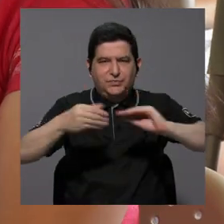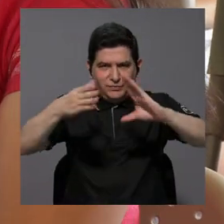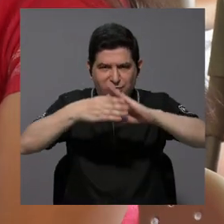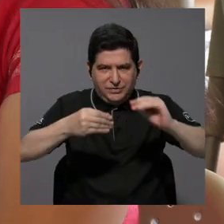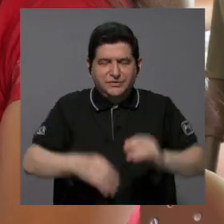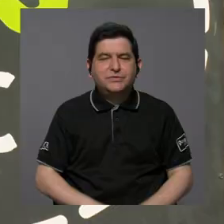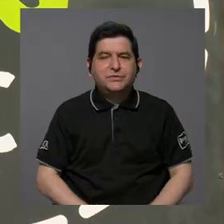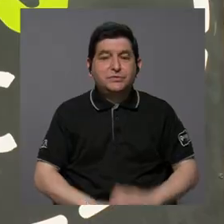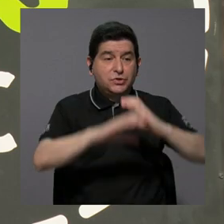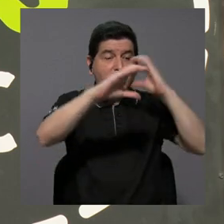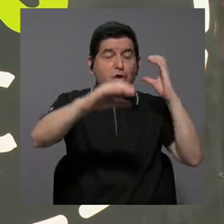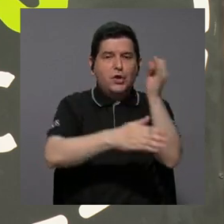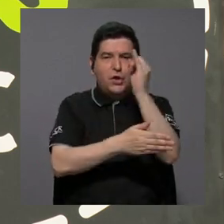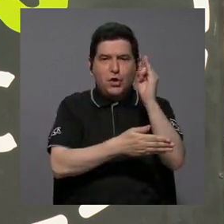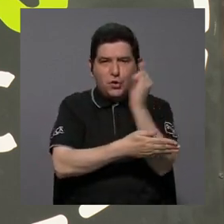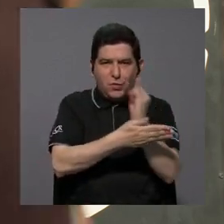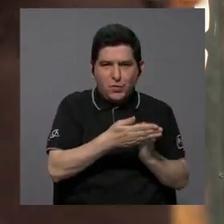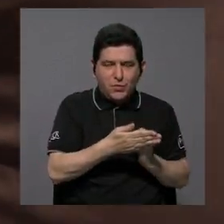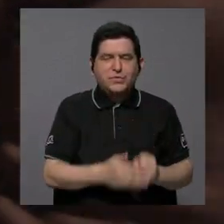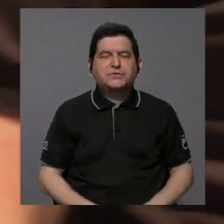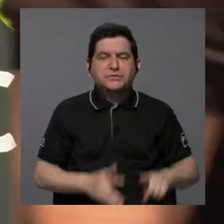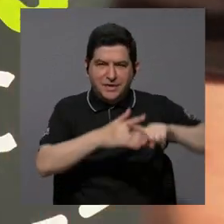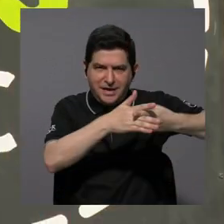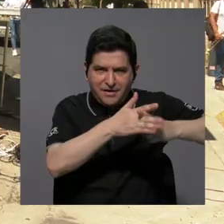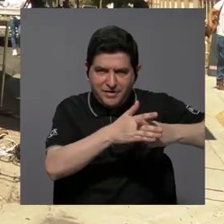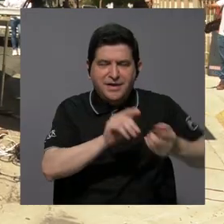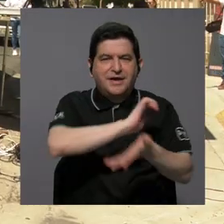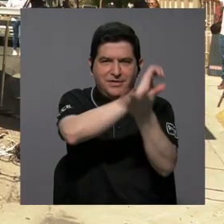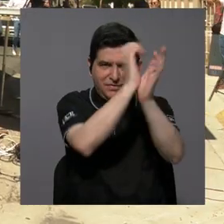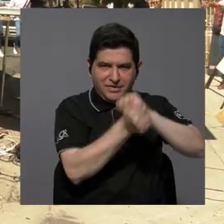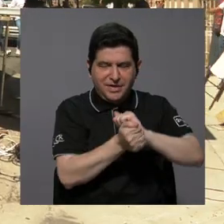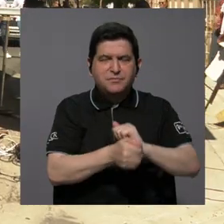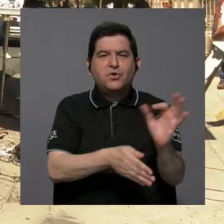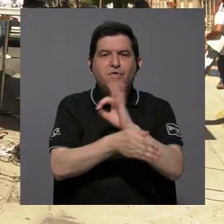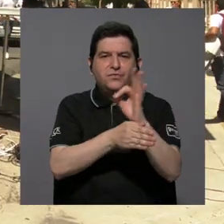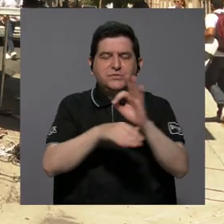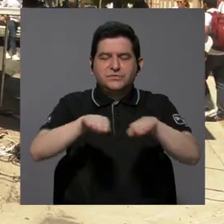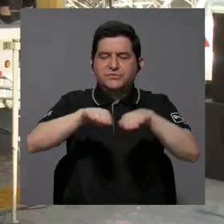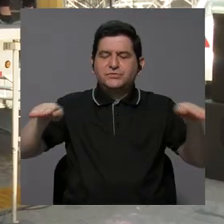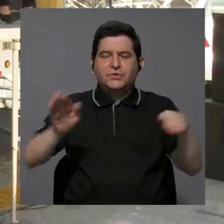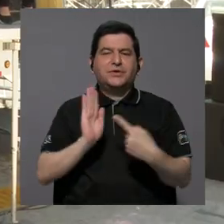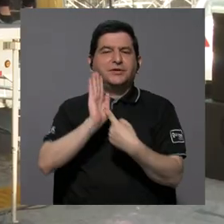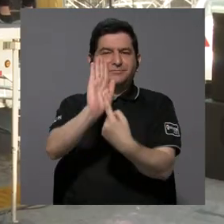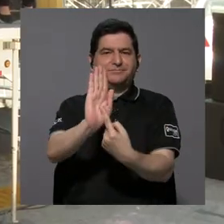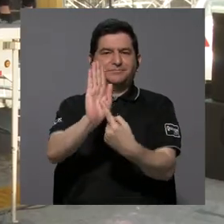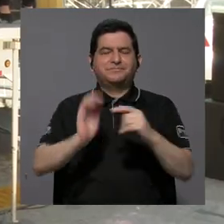y el bus de las artes, un bus reconstruido y modificado que funciona como escenario.